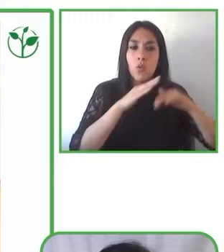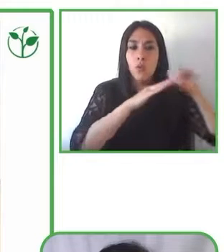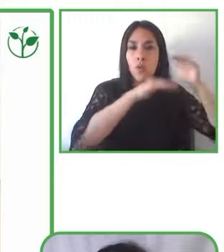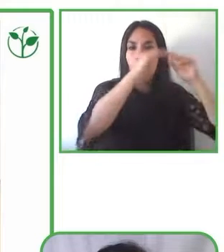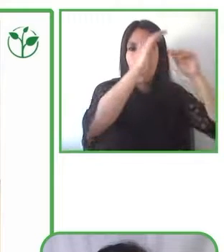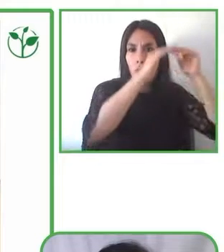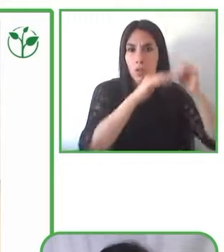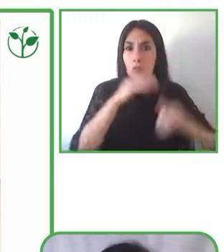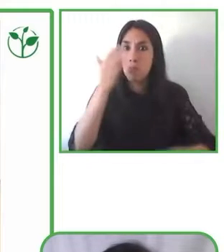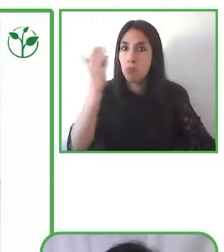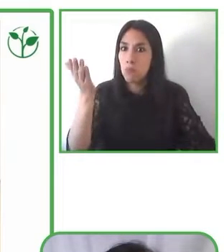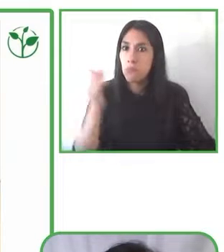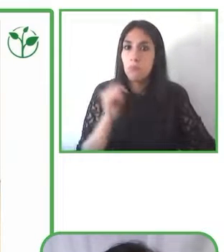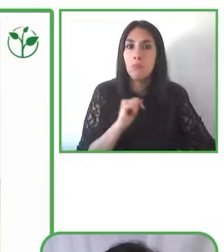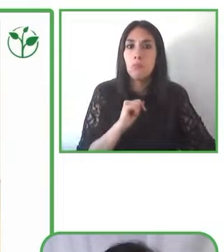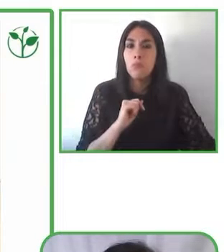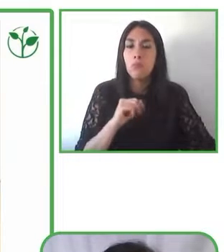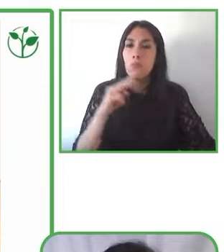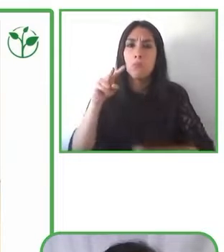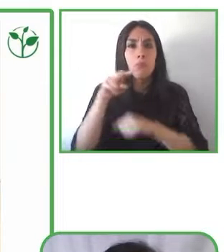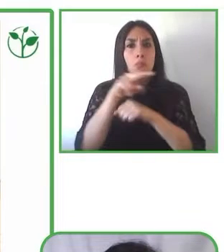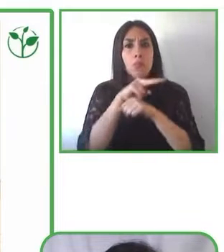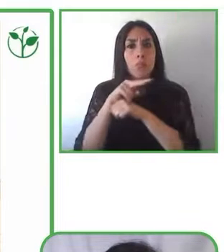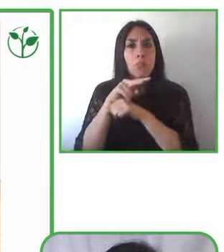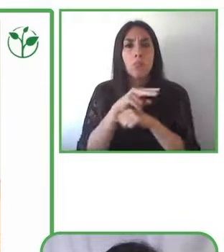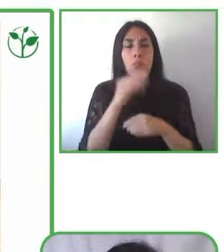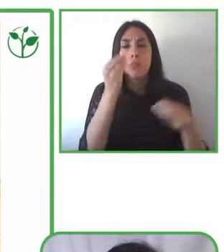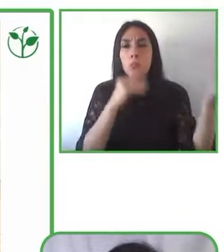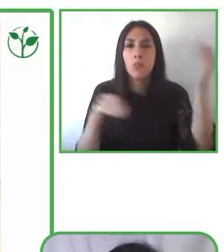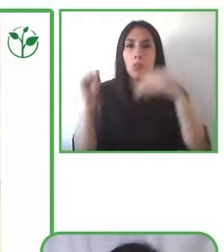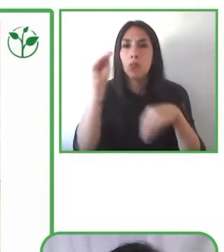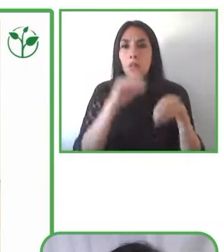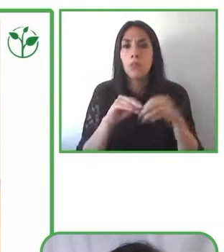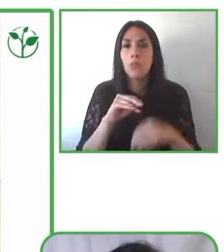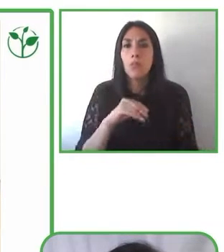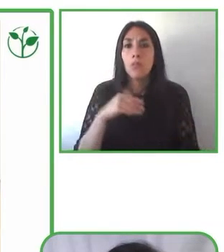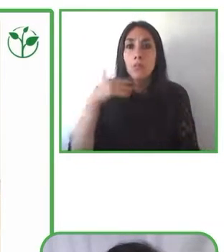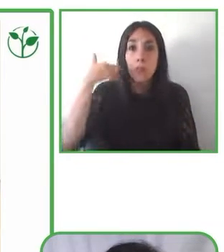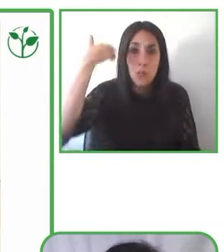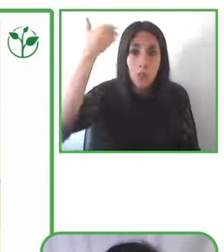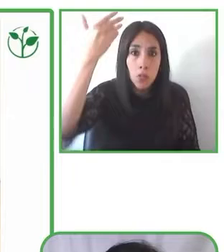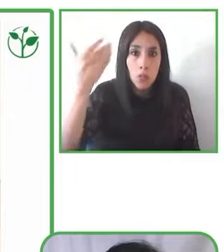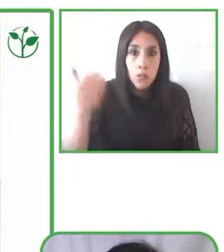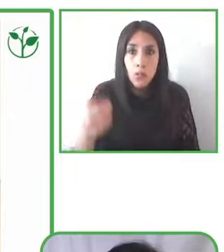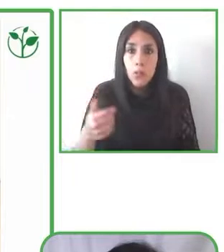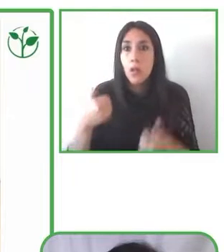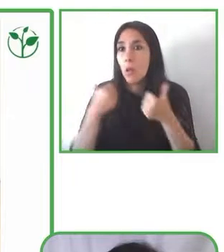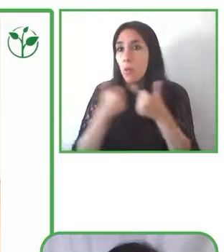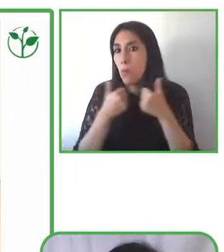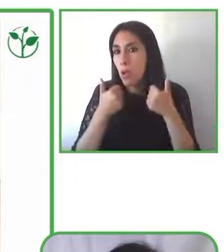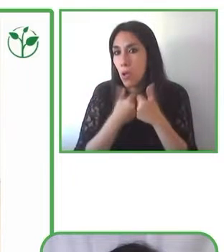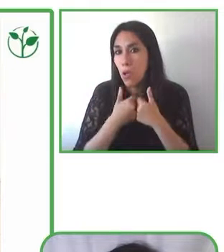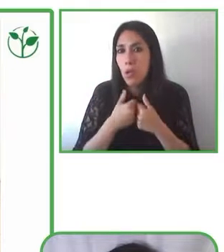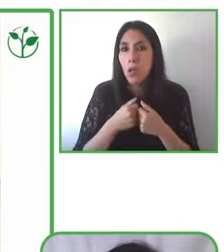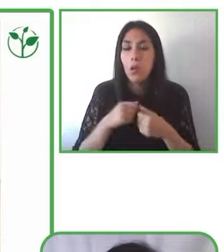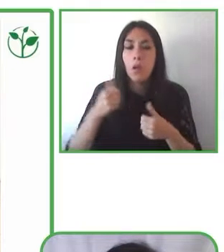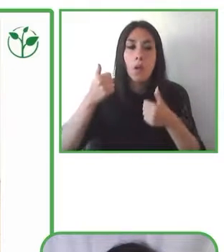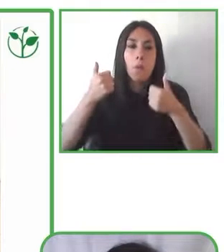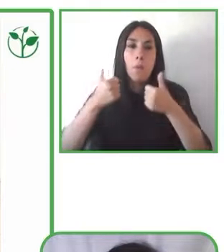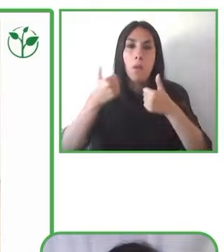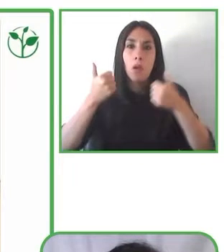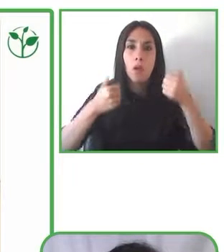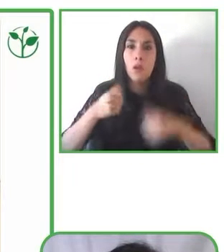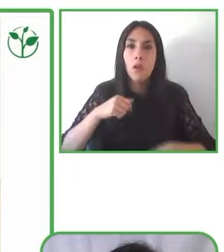su carrera próxima como profesionales. la respuesta fue muy positiva, positiva desde muchos